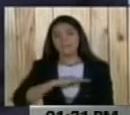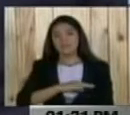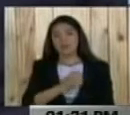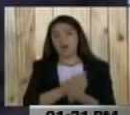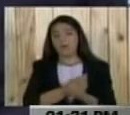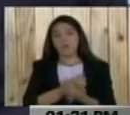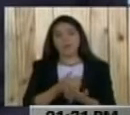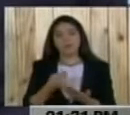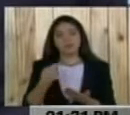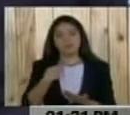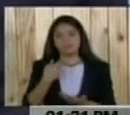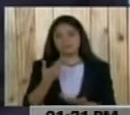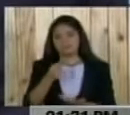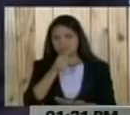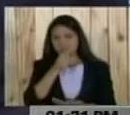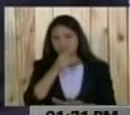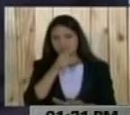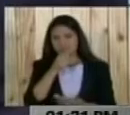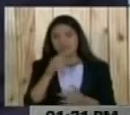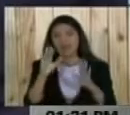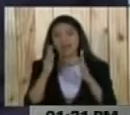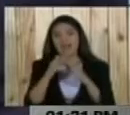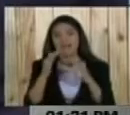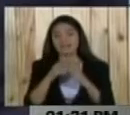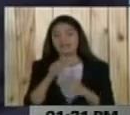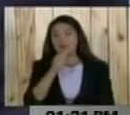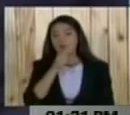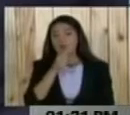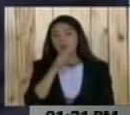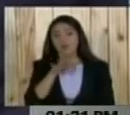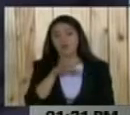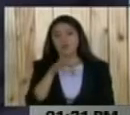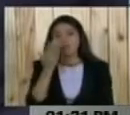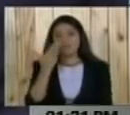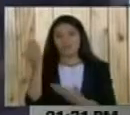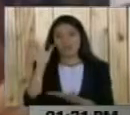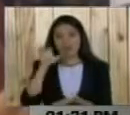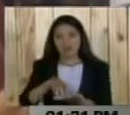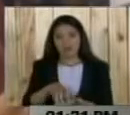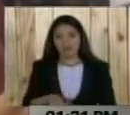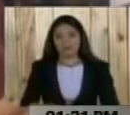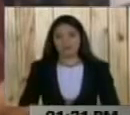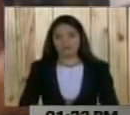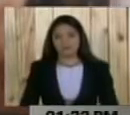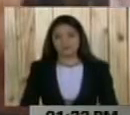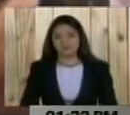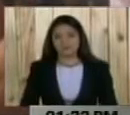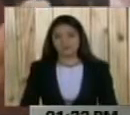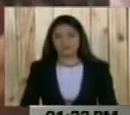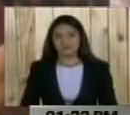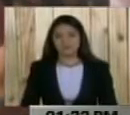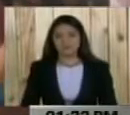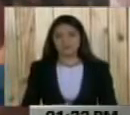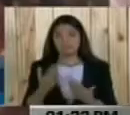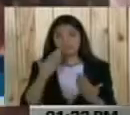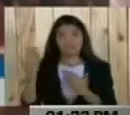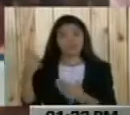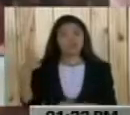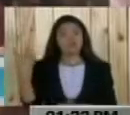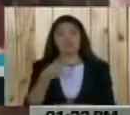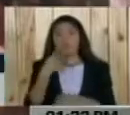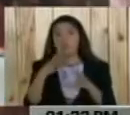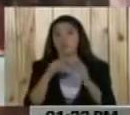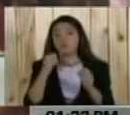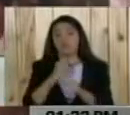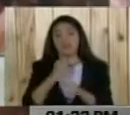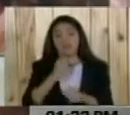Mayor de la Casa de Abuelos Cristina Reverón de Turmero, en el Estado de Aragua. Están los abuelos, ahí están todos los que trabajan, aquí hay